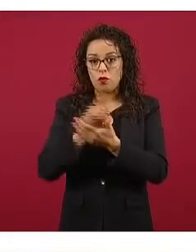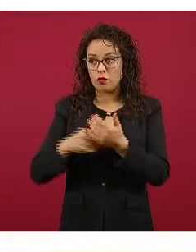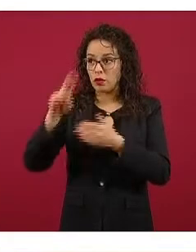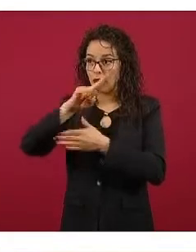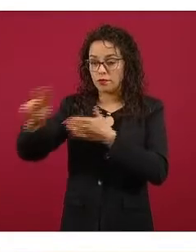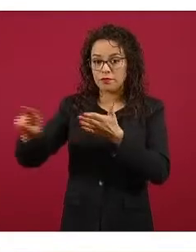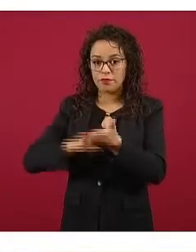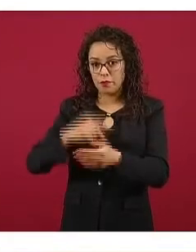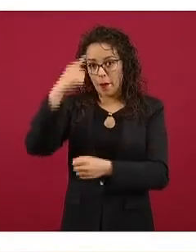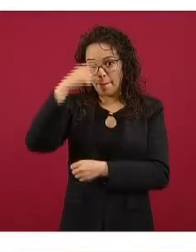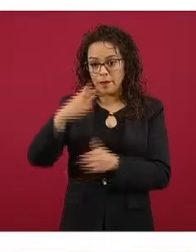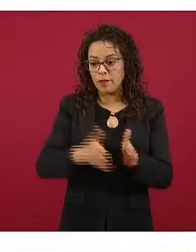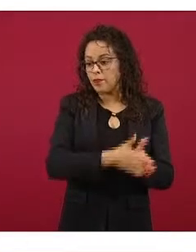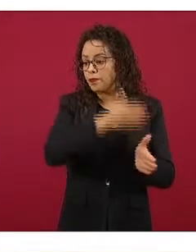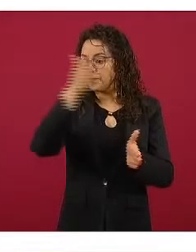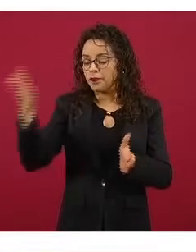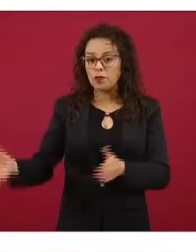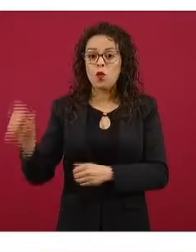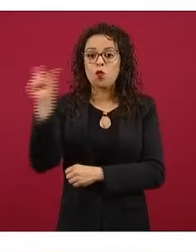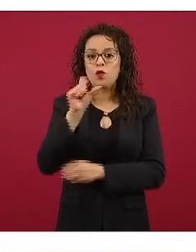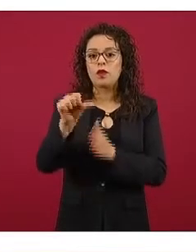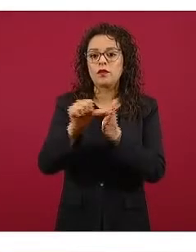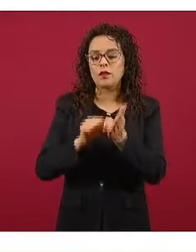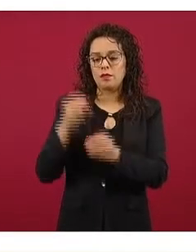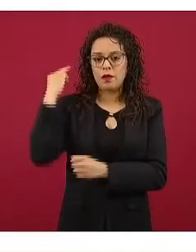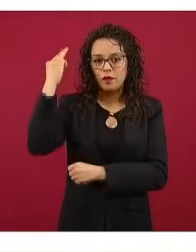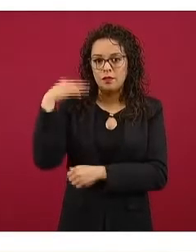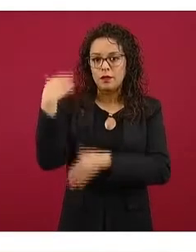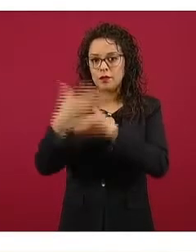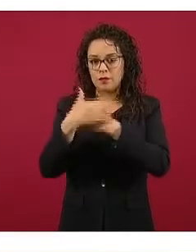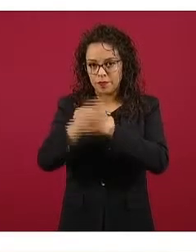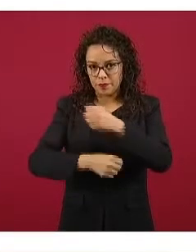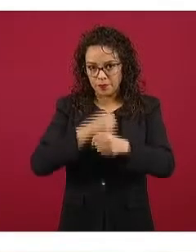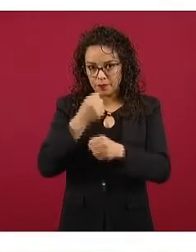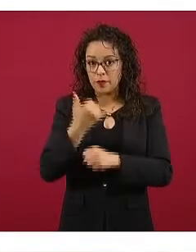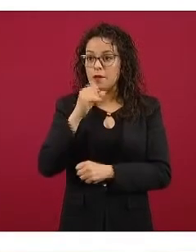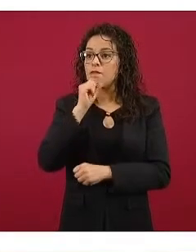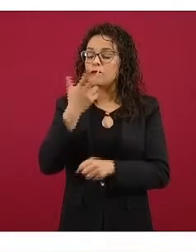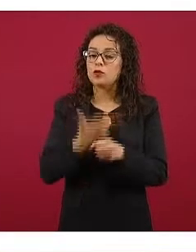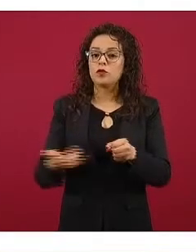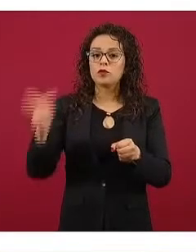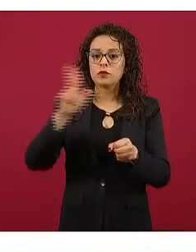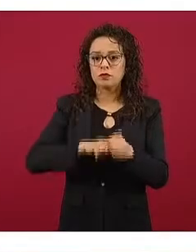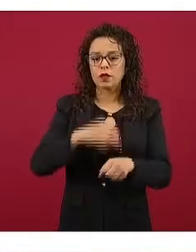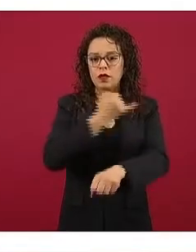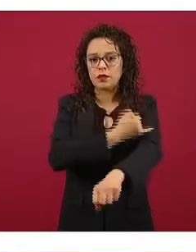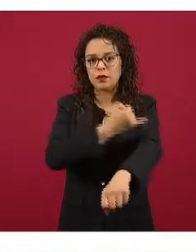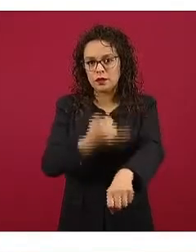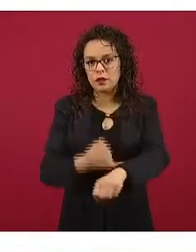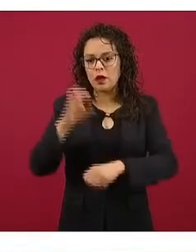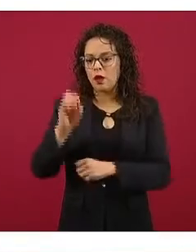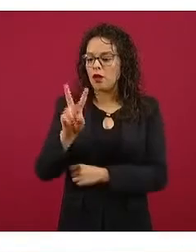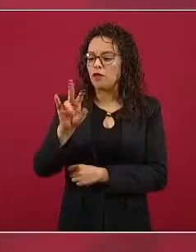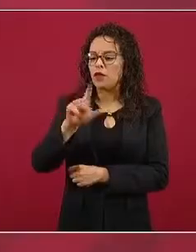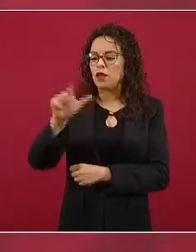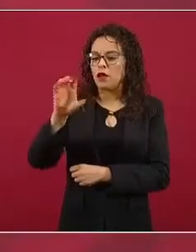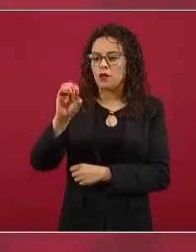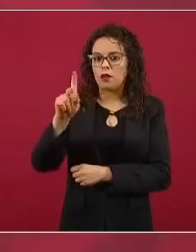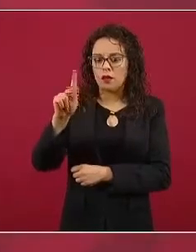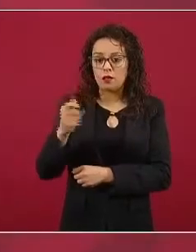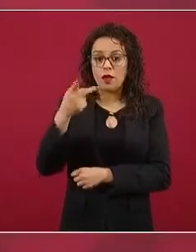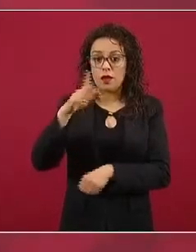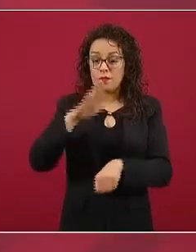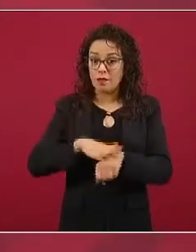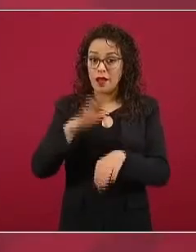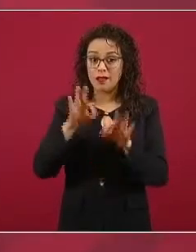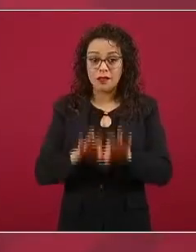hasta el mes de marzo y hospitales en Iztapalapa o en Villacuapa. Y quizá lo más importante y